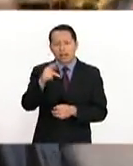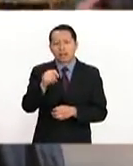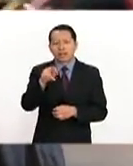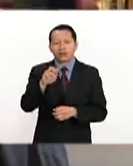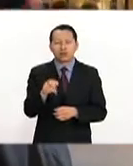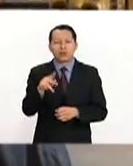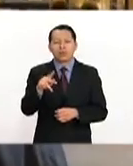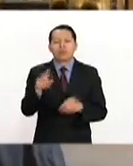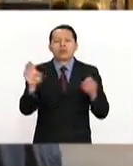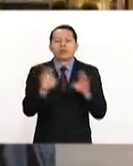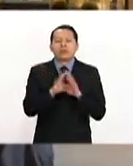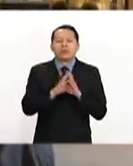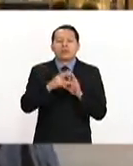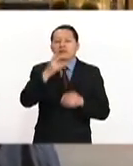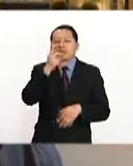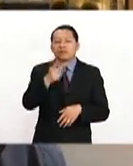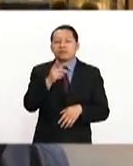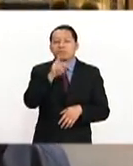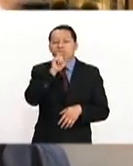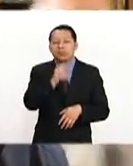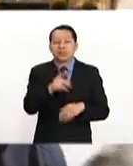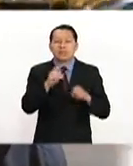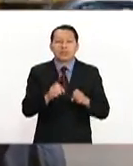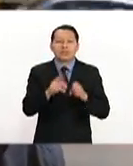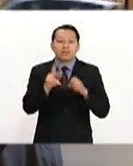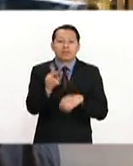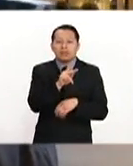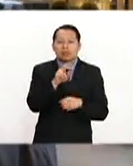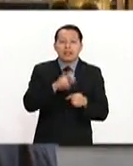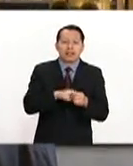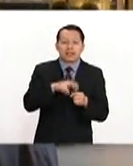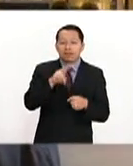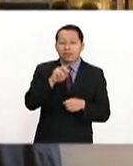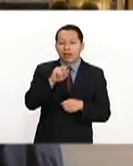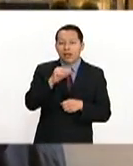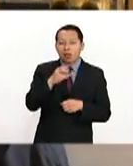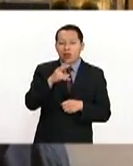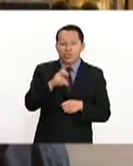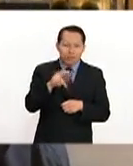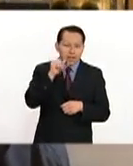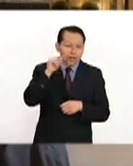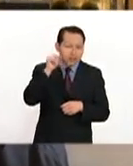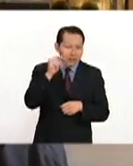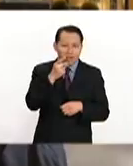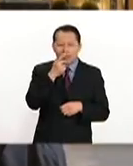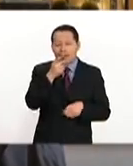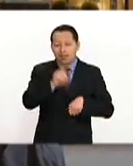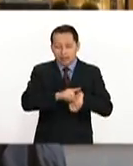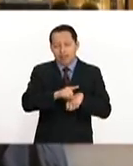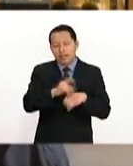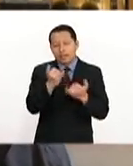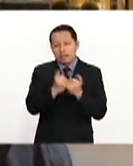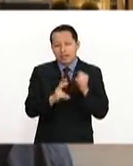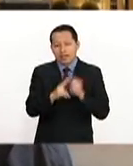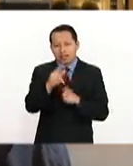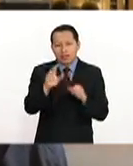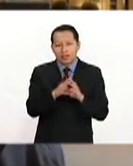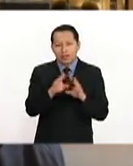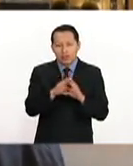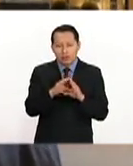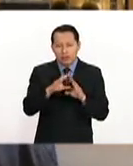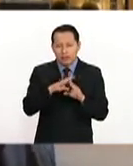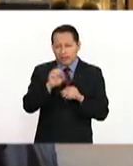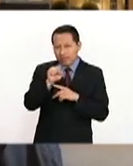como tú lo mencionas, un edificio similar, pero en Vancouver fue inaugurado el día de ayer. Se trata de un rascacielos de 69